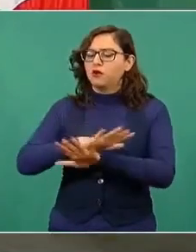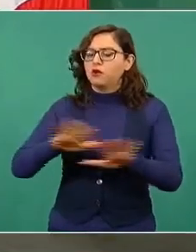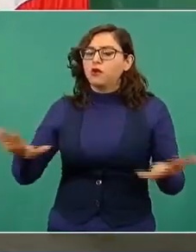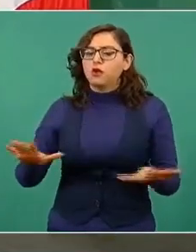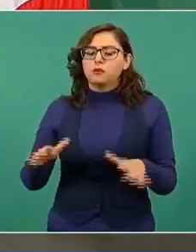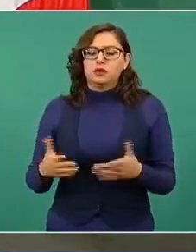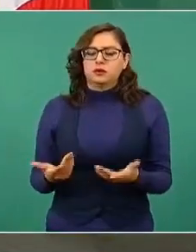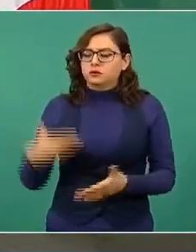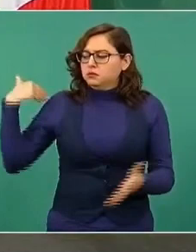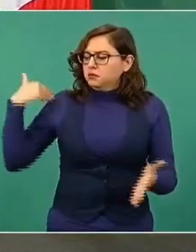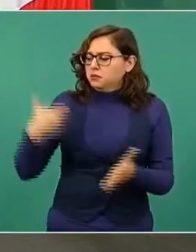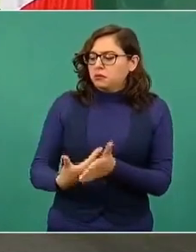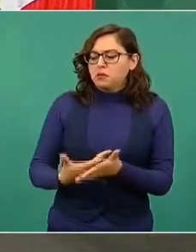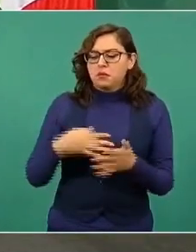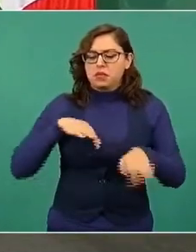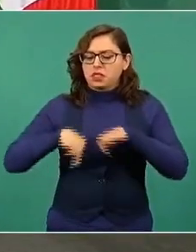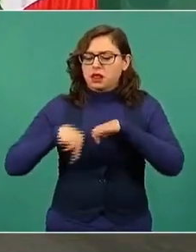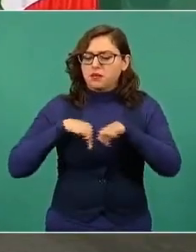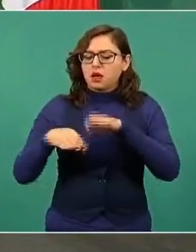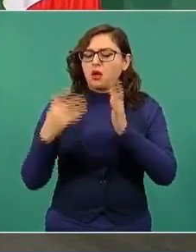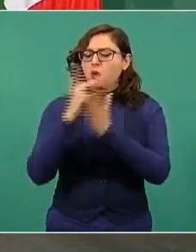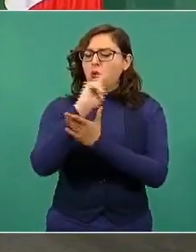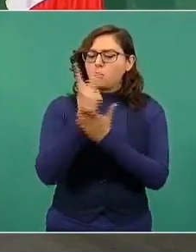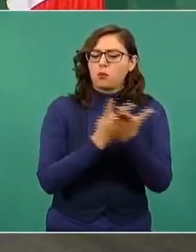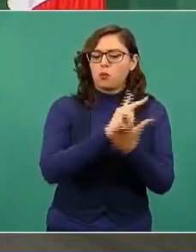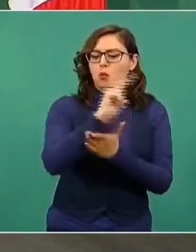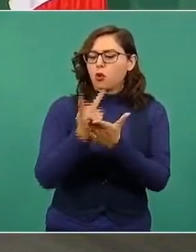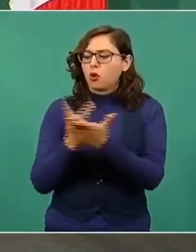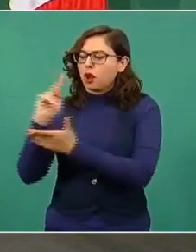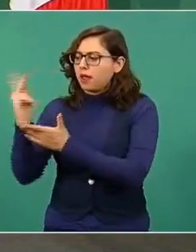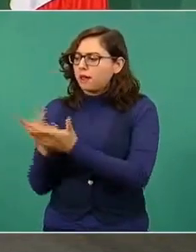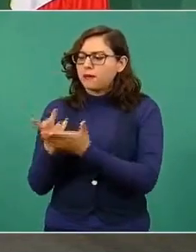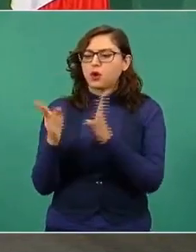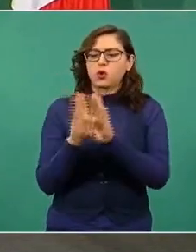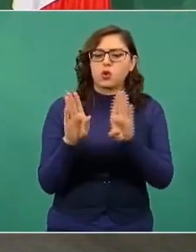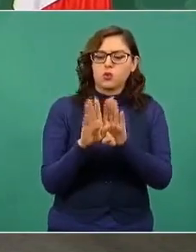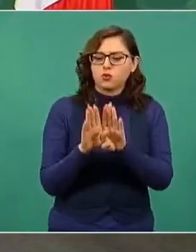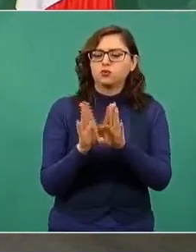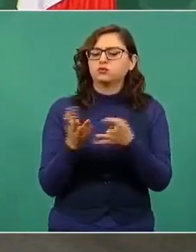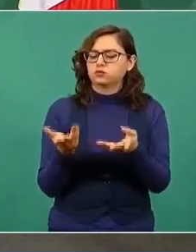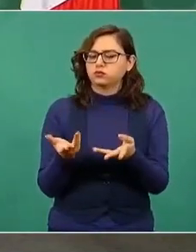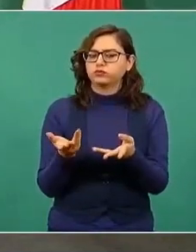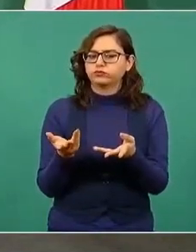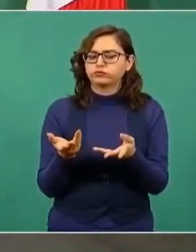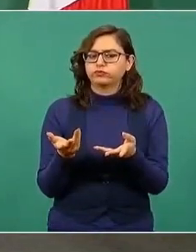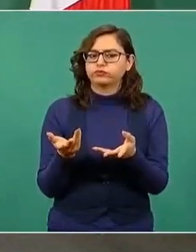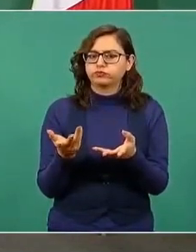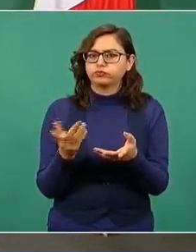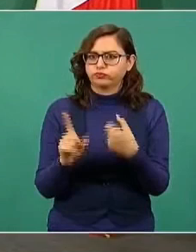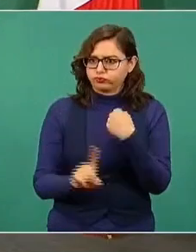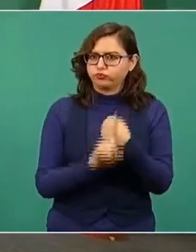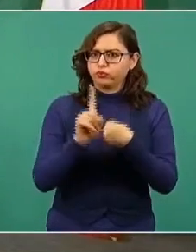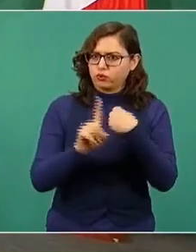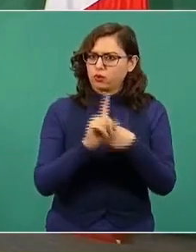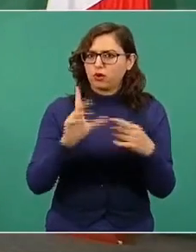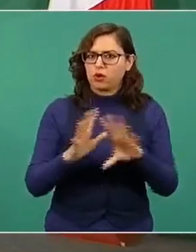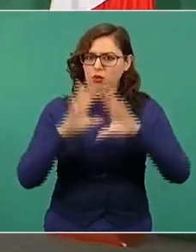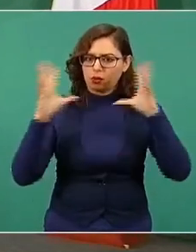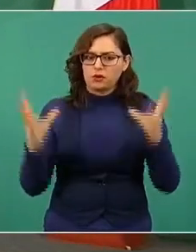se está haciendo y sobre la problemática,